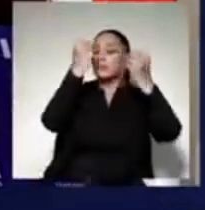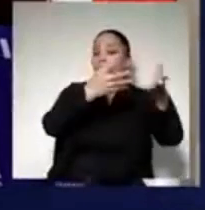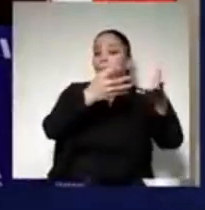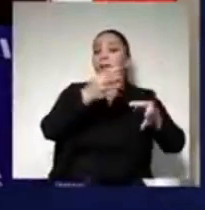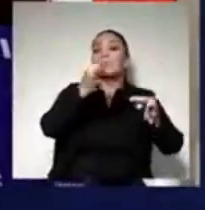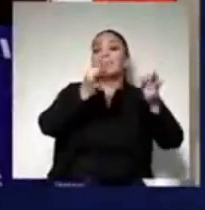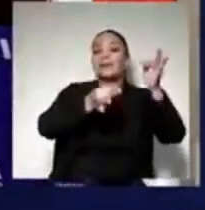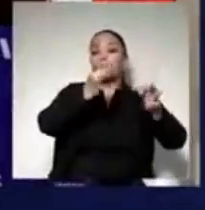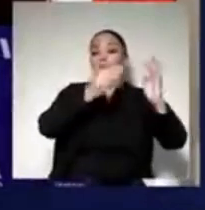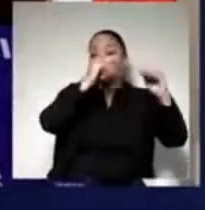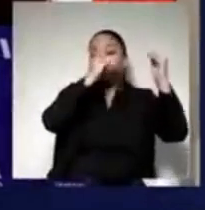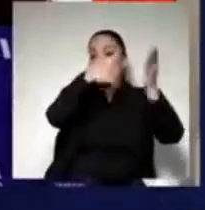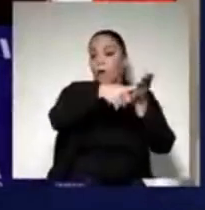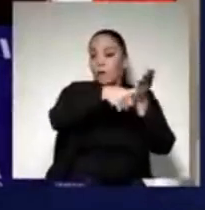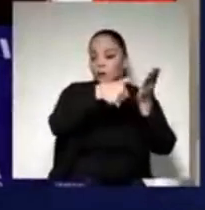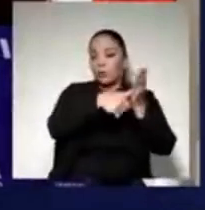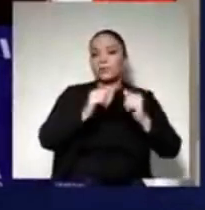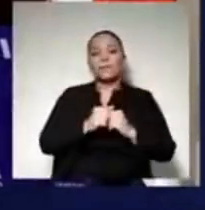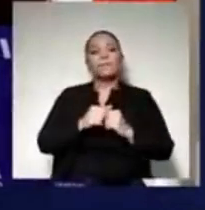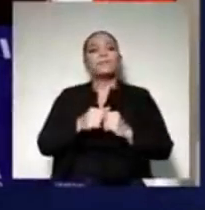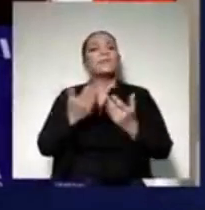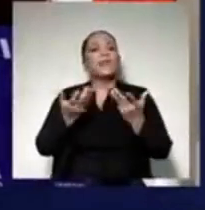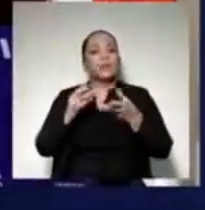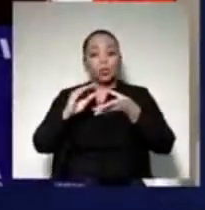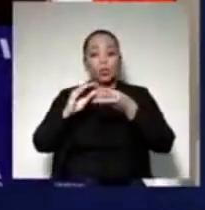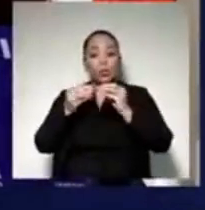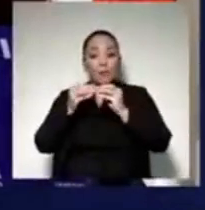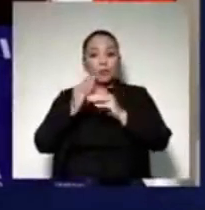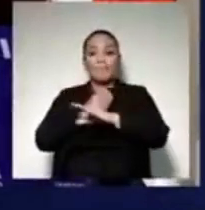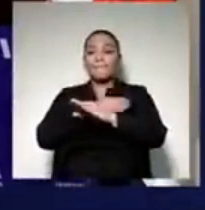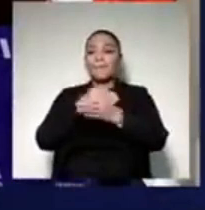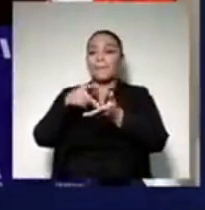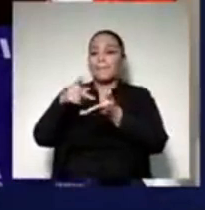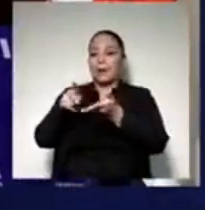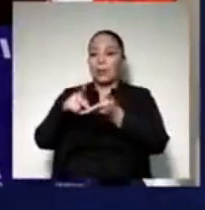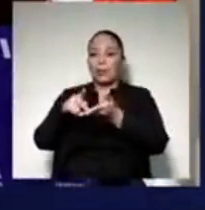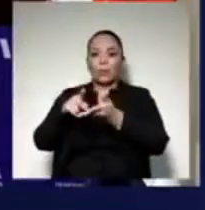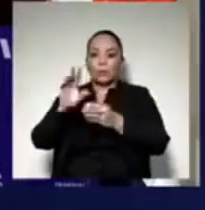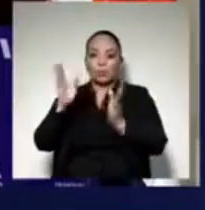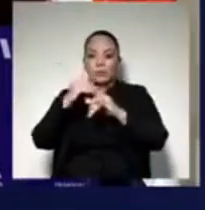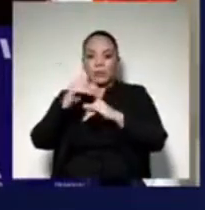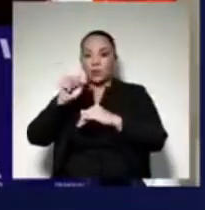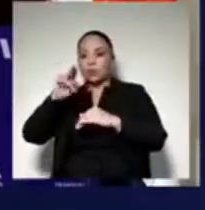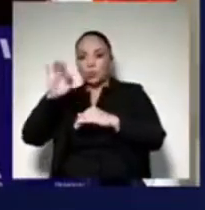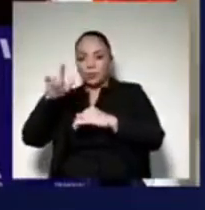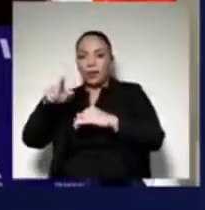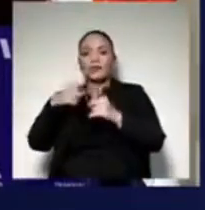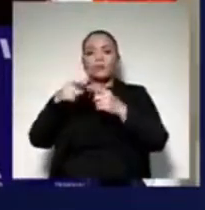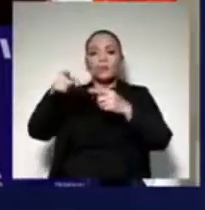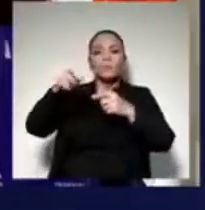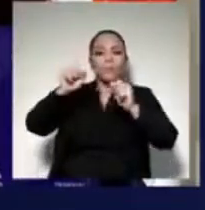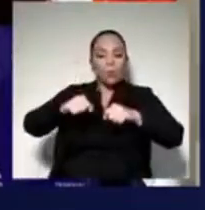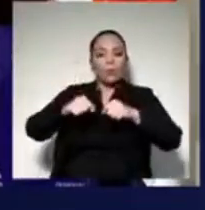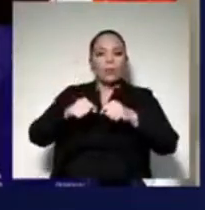de que a través de números de teléfono prepago que no están registrados en su tel, se podían crear una gran